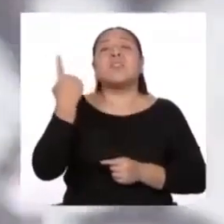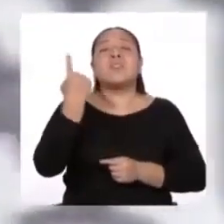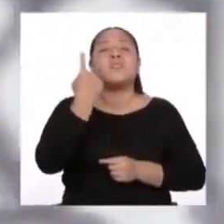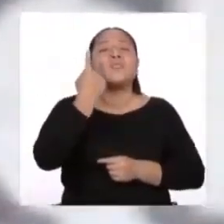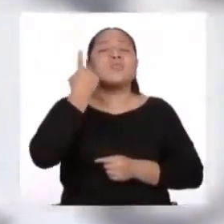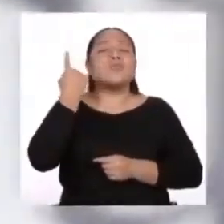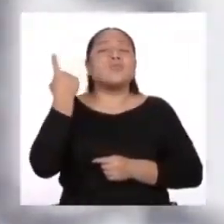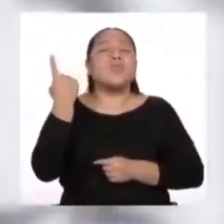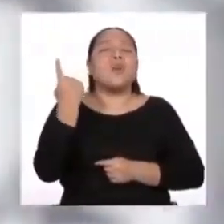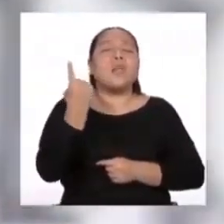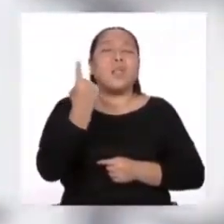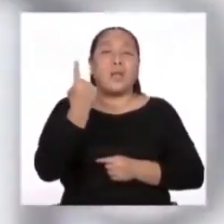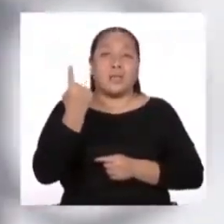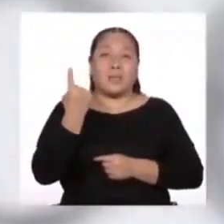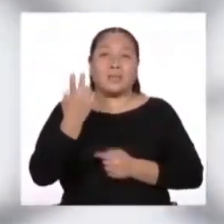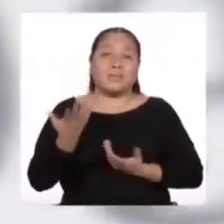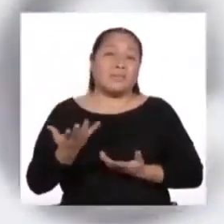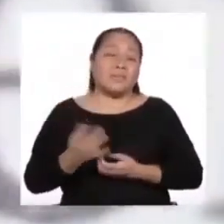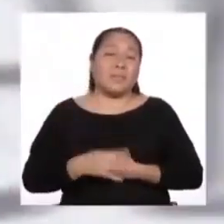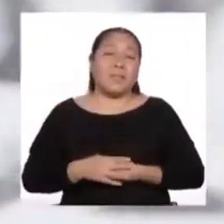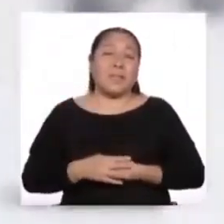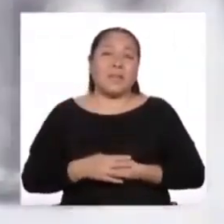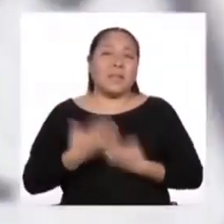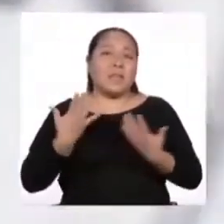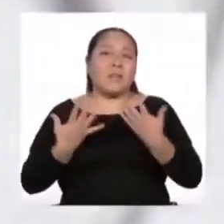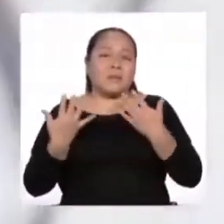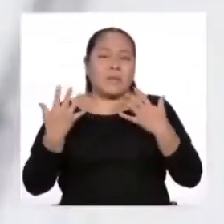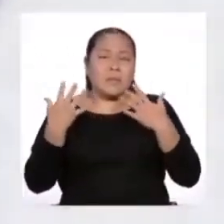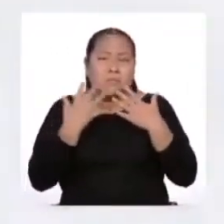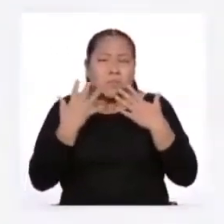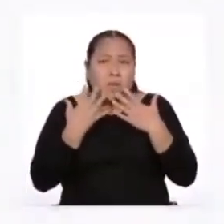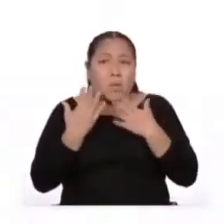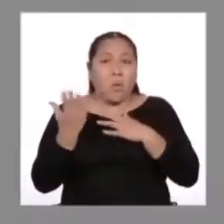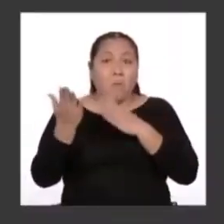del temor a la muerte.